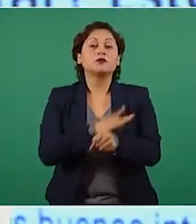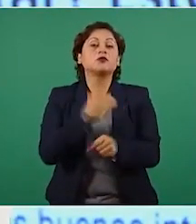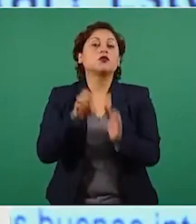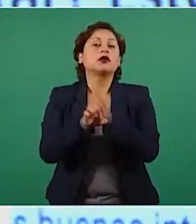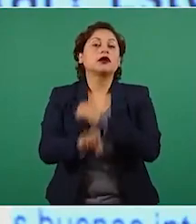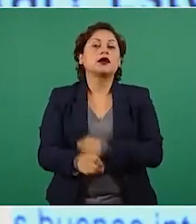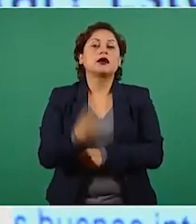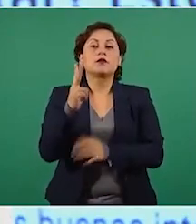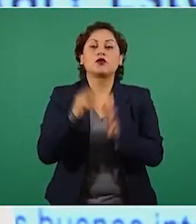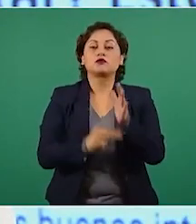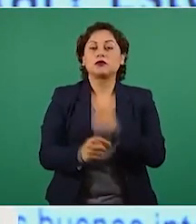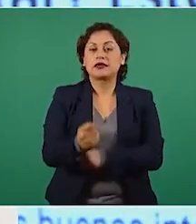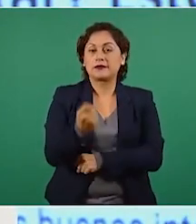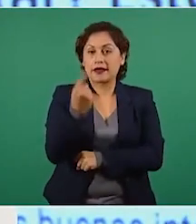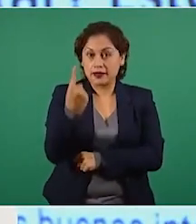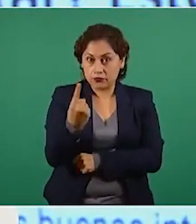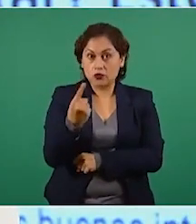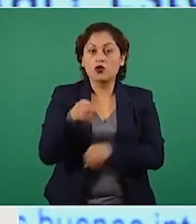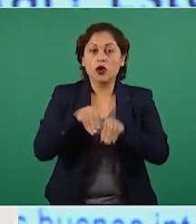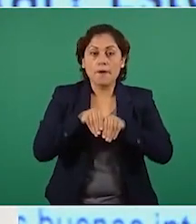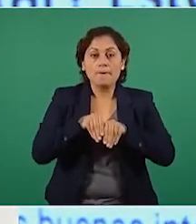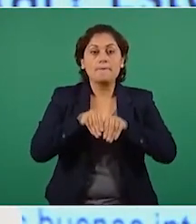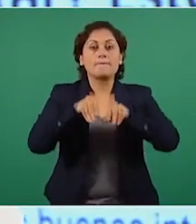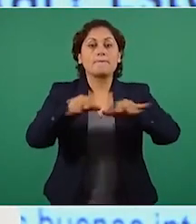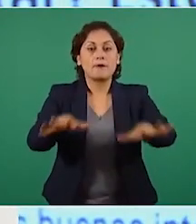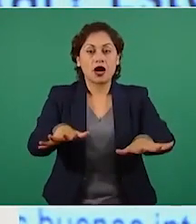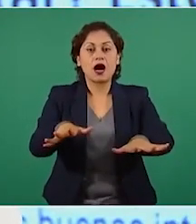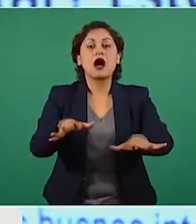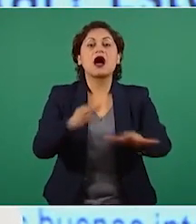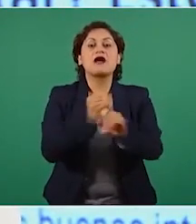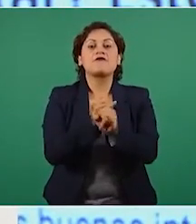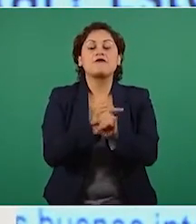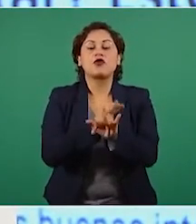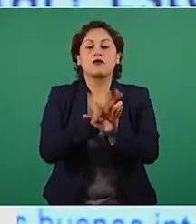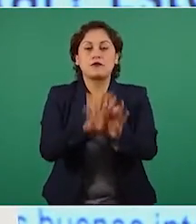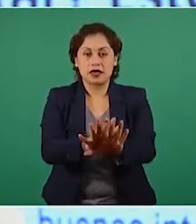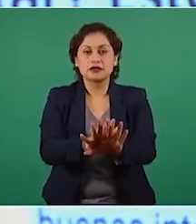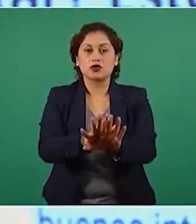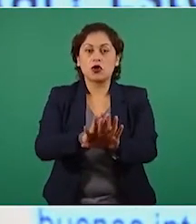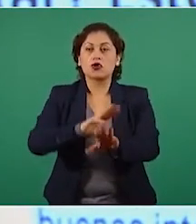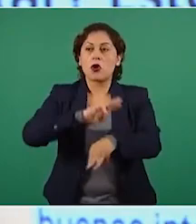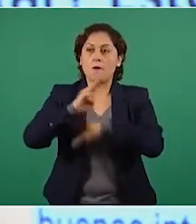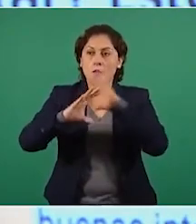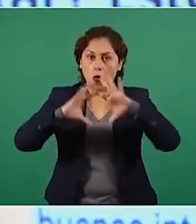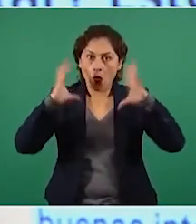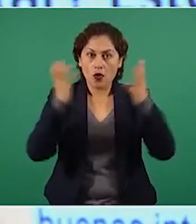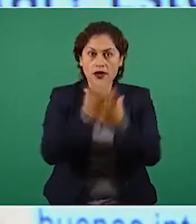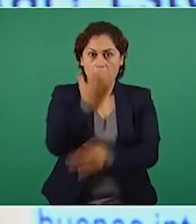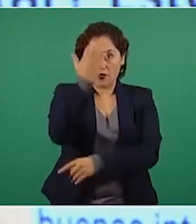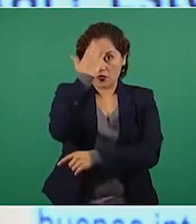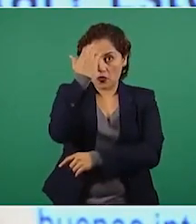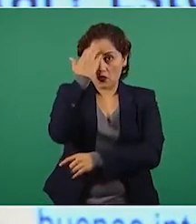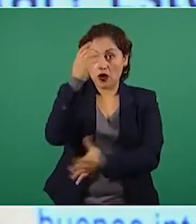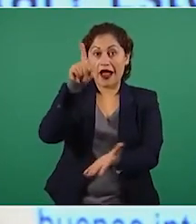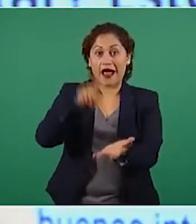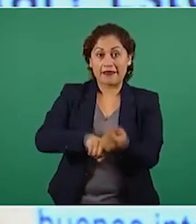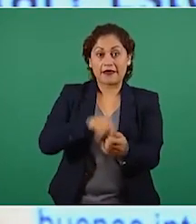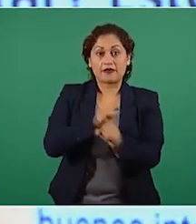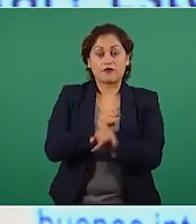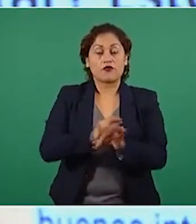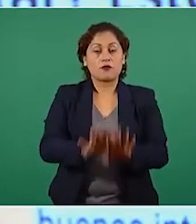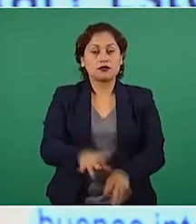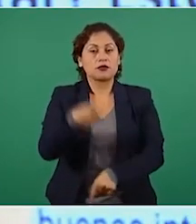reportaje que se ha convertido en referencia nacional e internacional. Sin embargo, lo afirmado ahí es